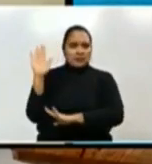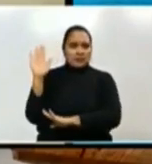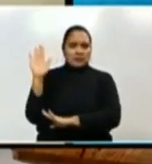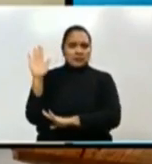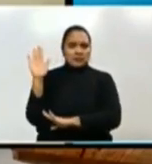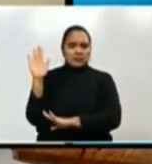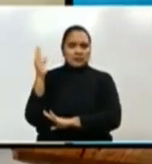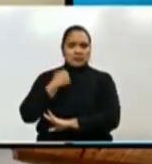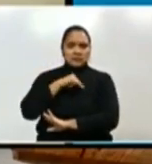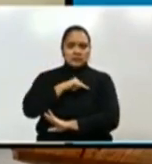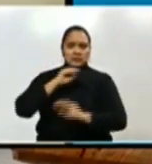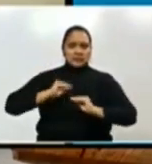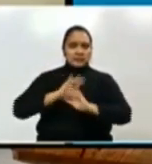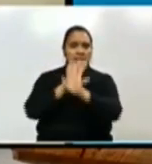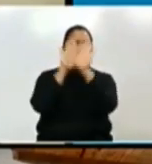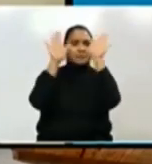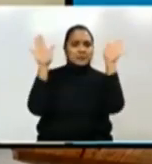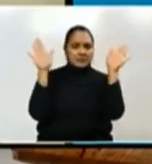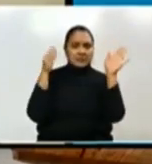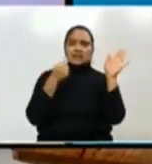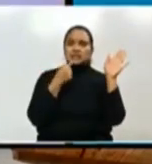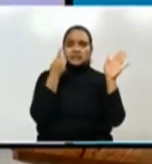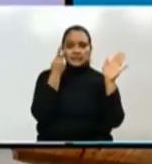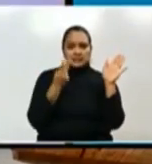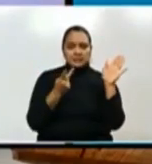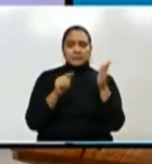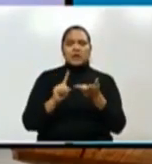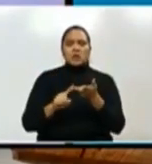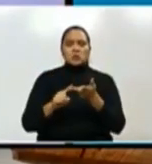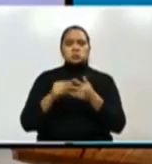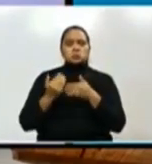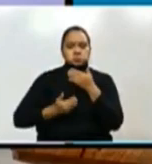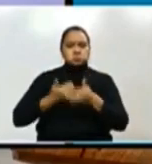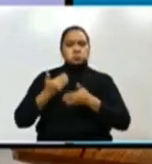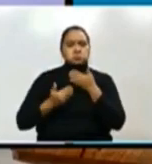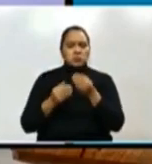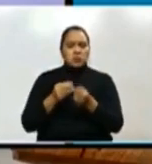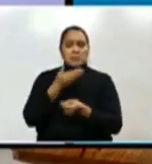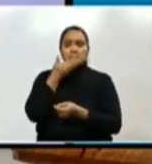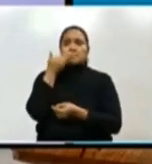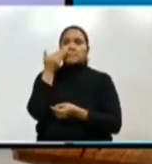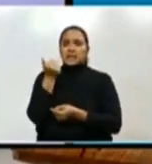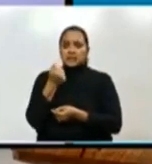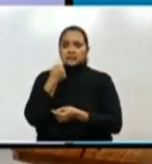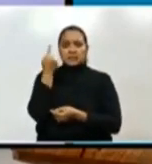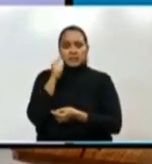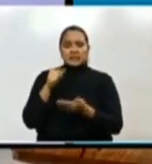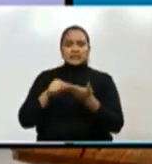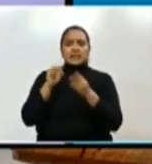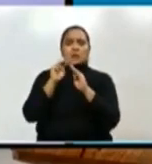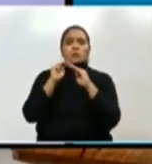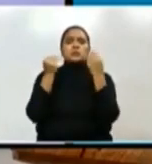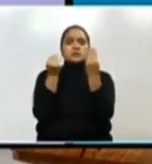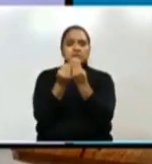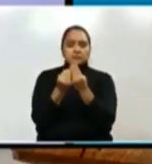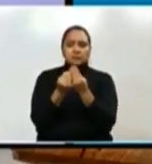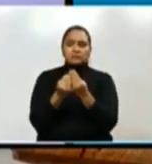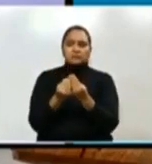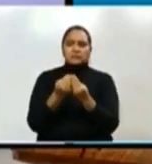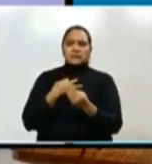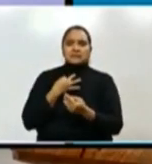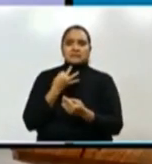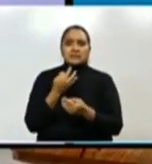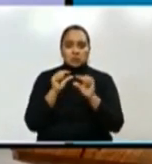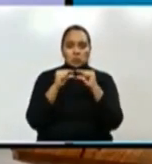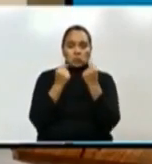cual debemos de transparentar, acercando y tomando en cuenta las diferentes instituciones que hay en el municipio. Yo creo que